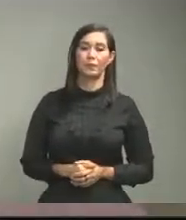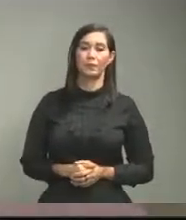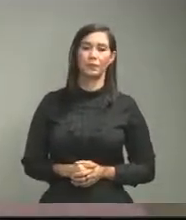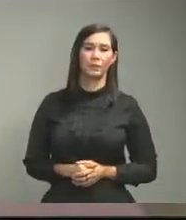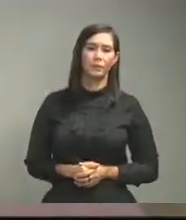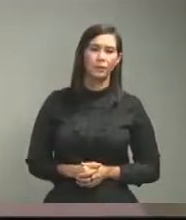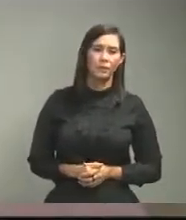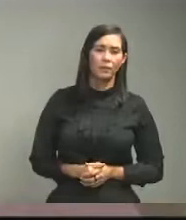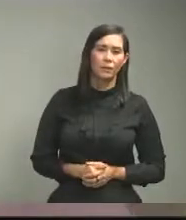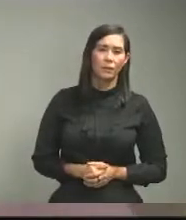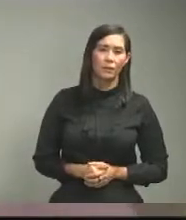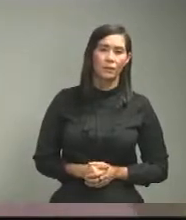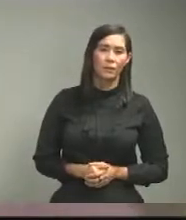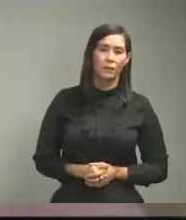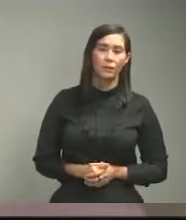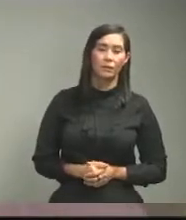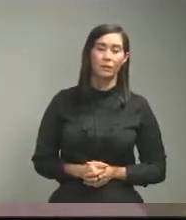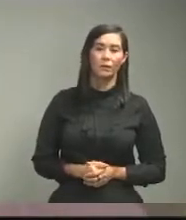bueno